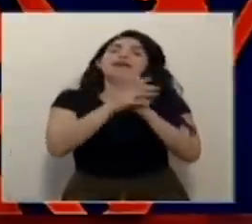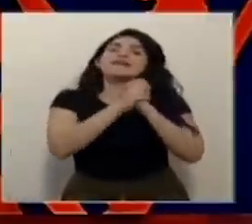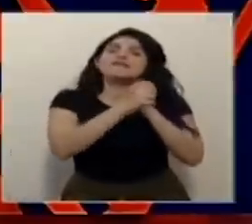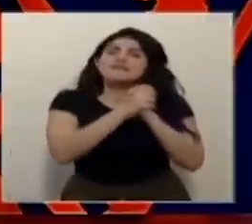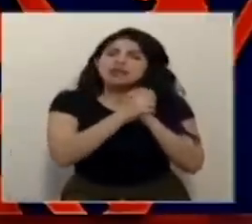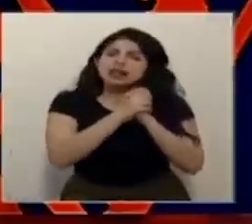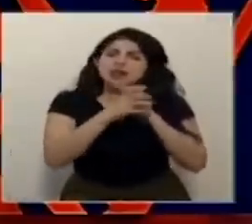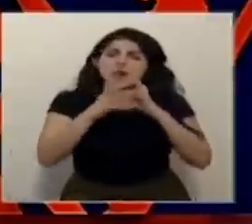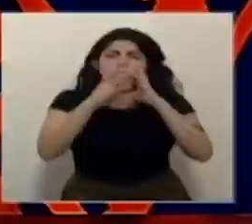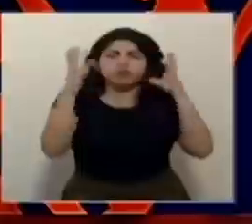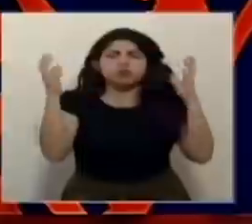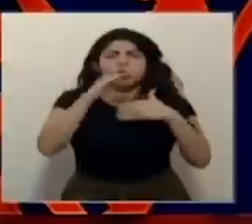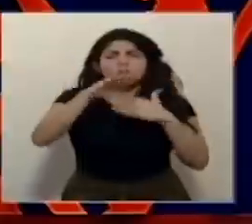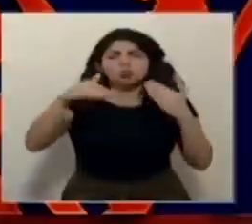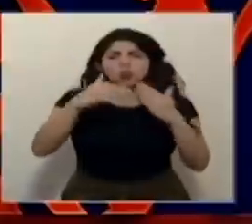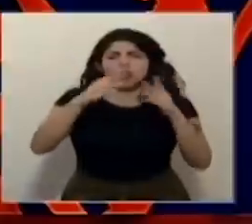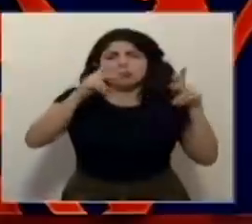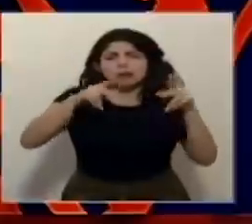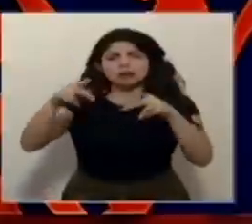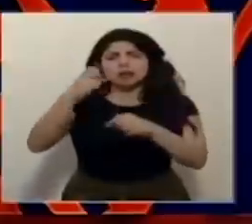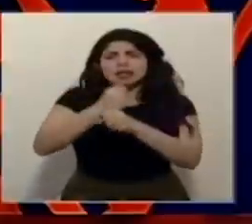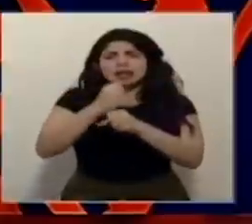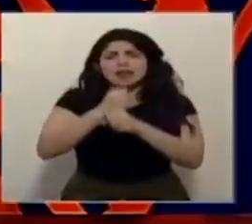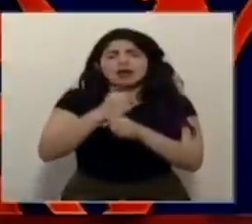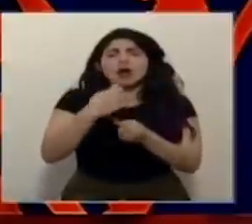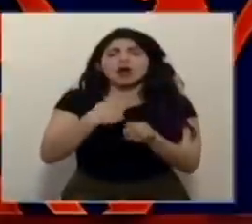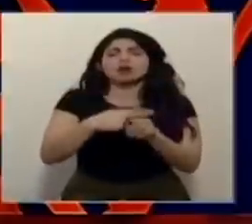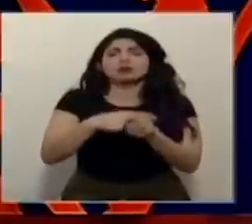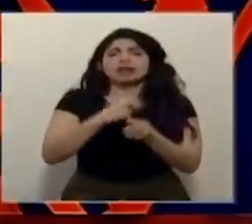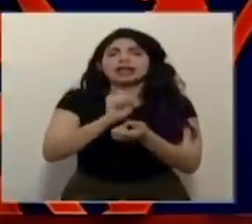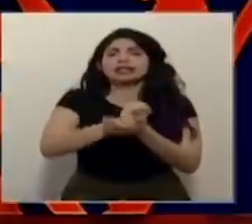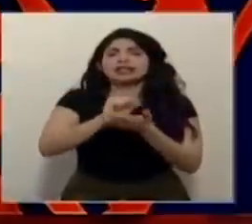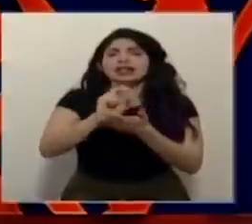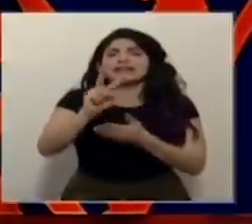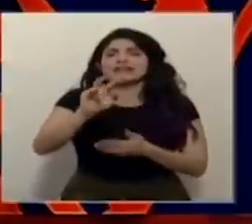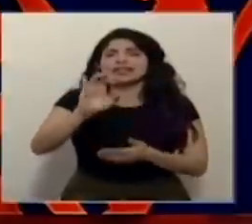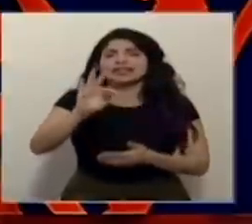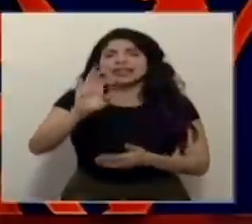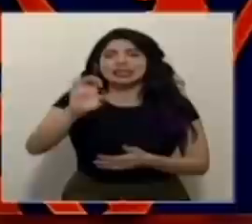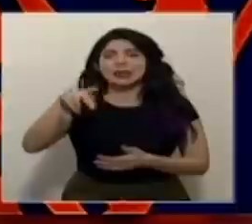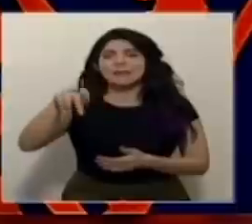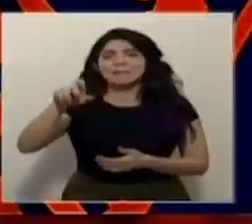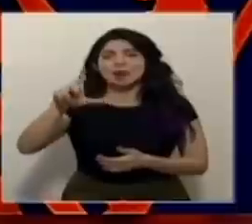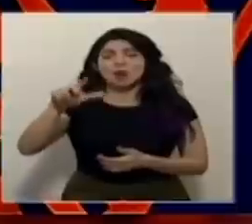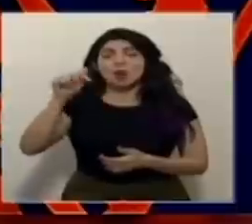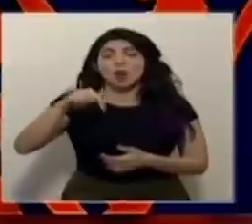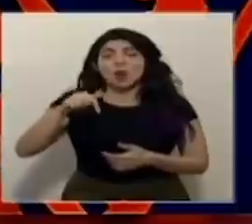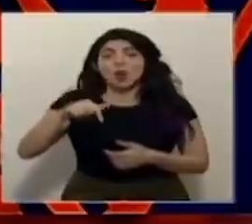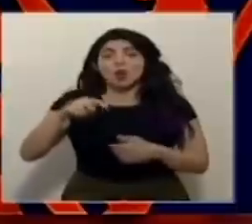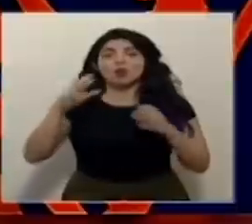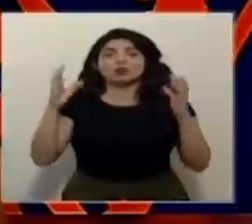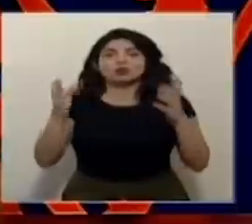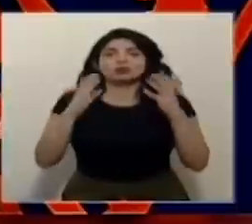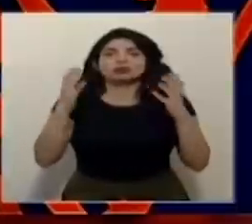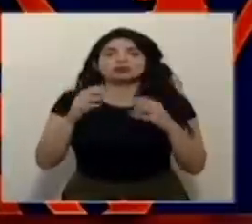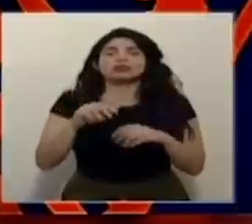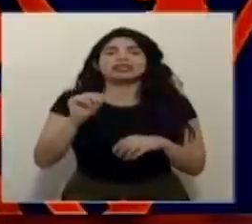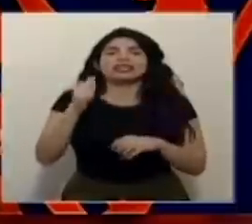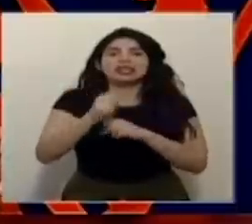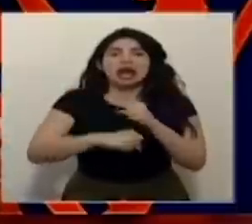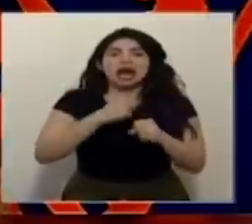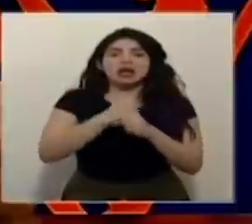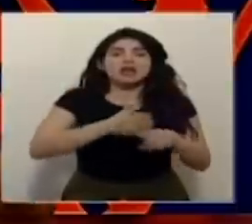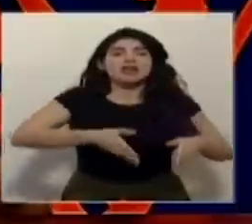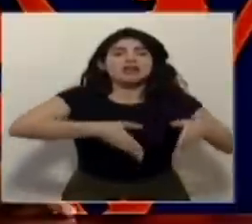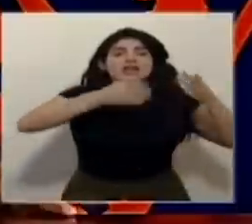enormemente a todo el personal del Hospital San Vicente de Pol. Hoy el hospital cumple 10 años de haberse pasado del edificio